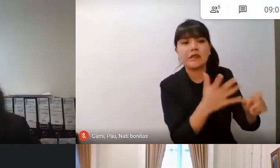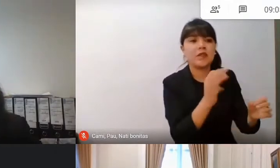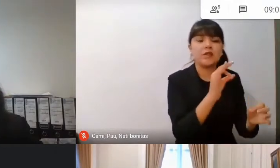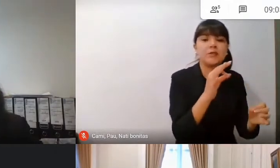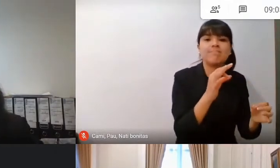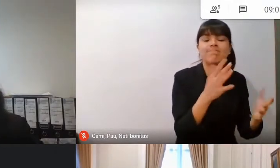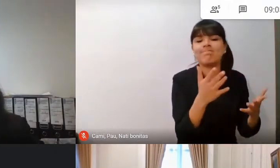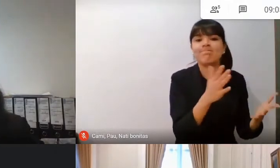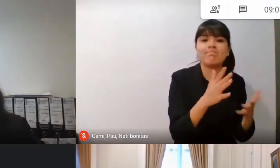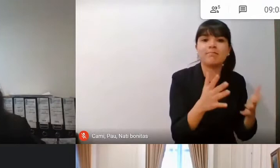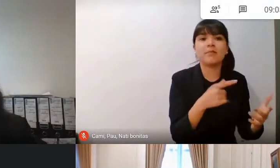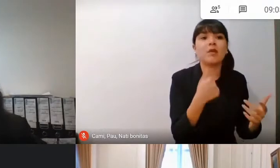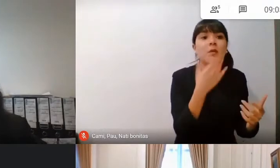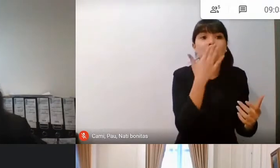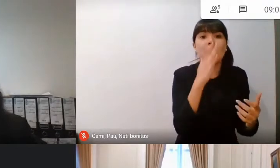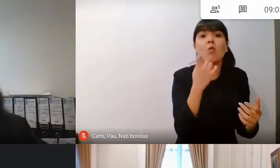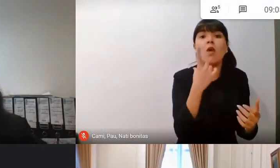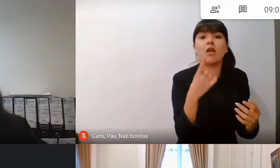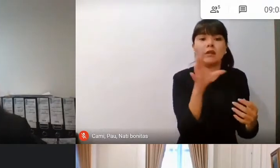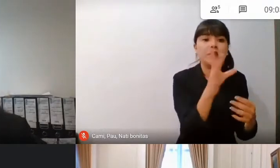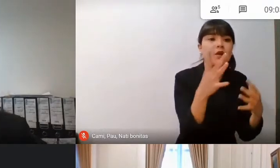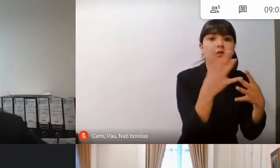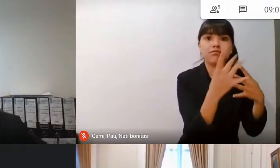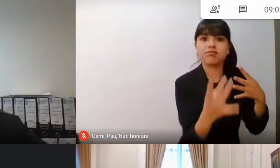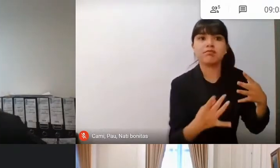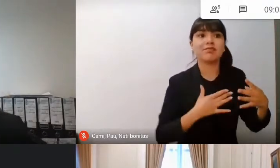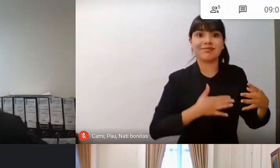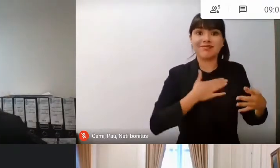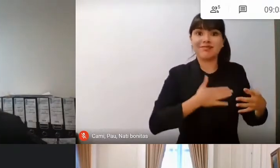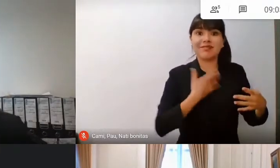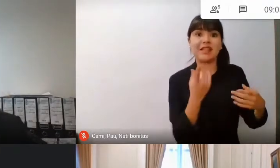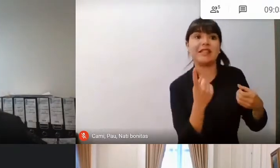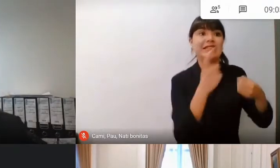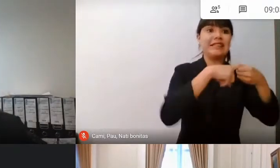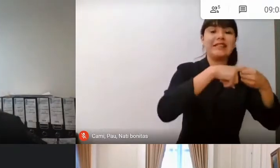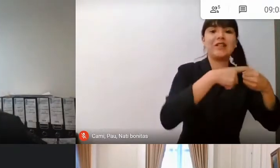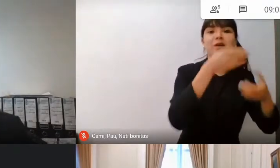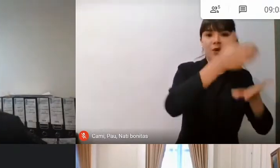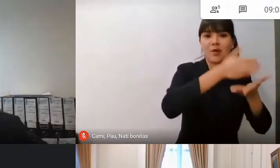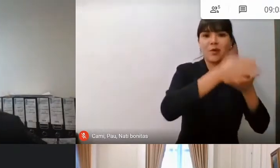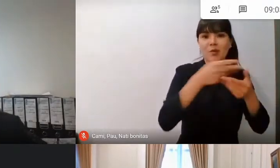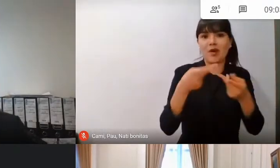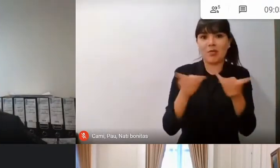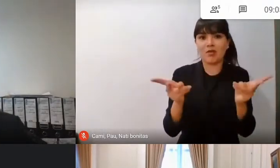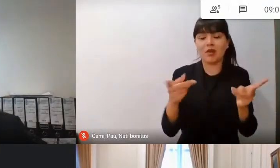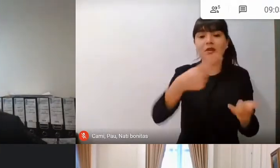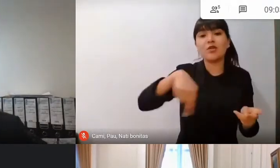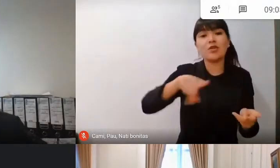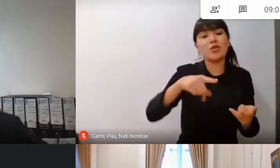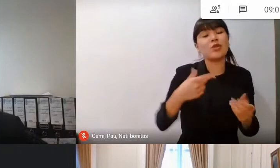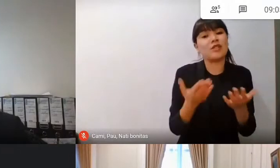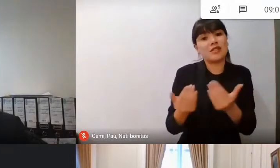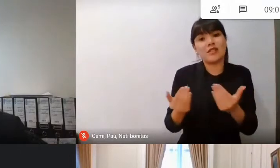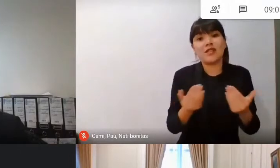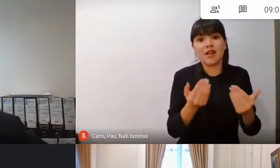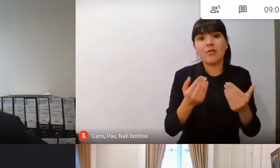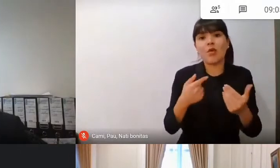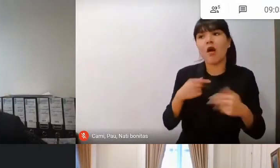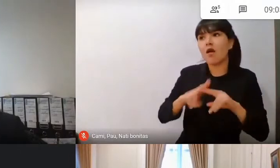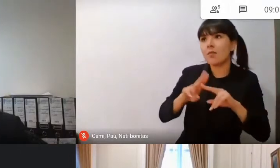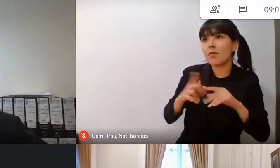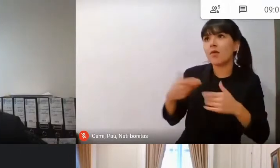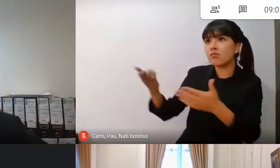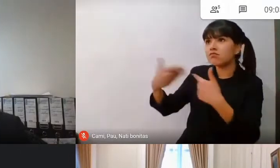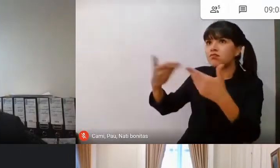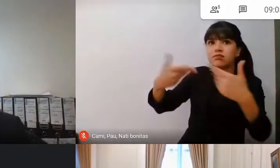por los colegios públicos. Y ahí tenemos que estar preparados para recibirnos un aumento de matrícula, recibirlo de la